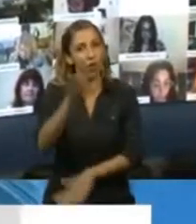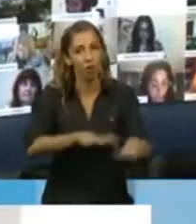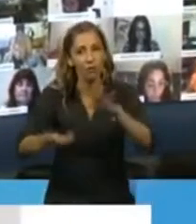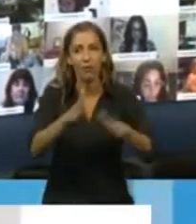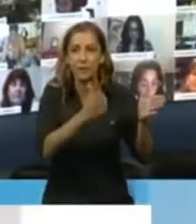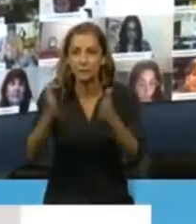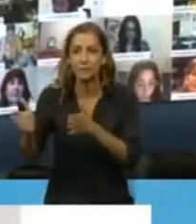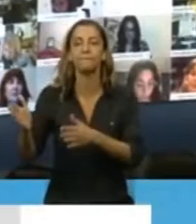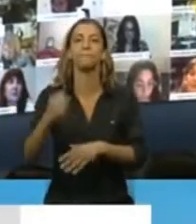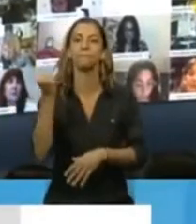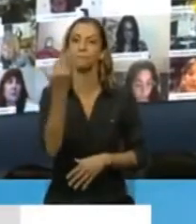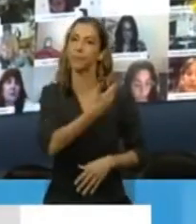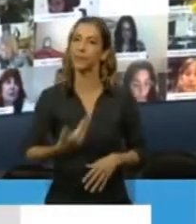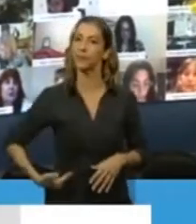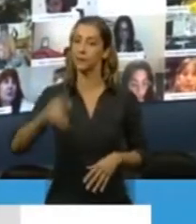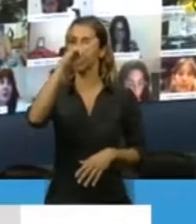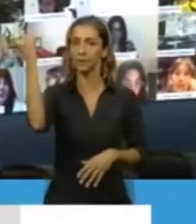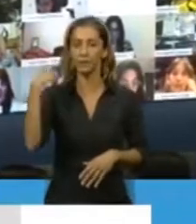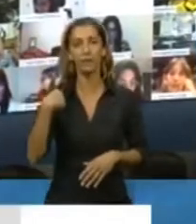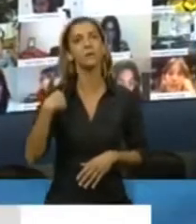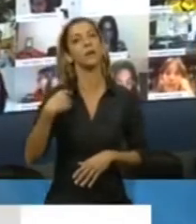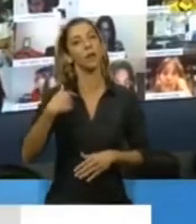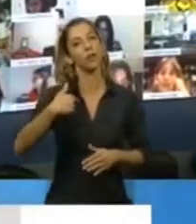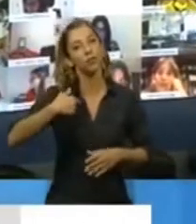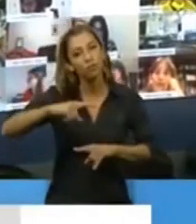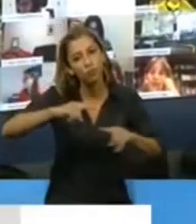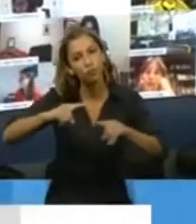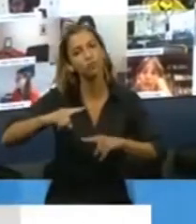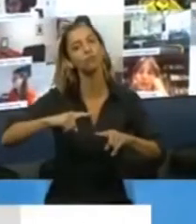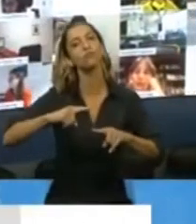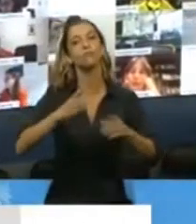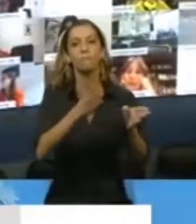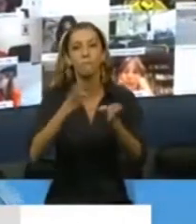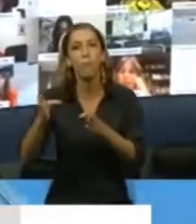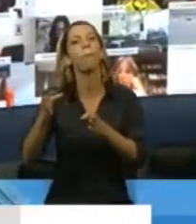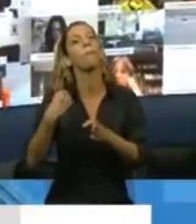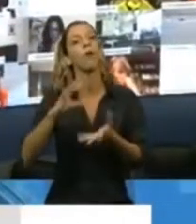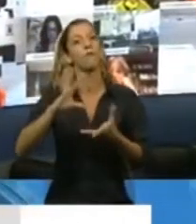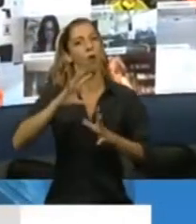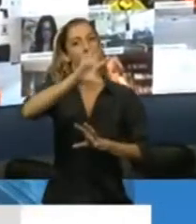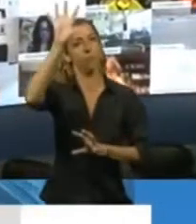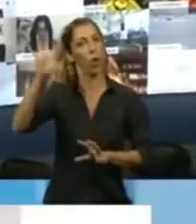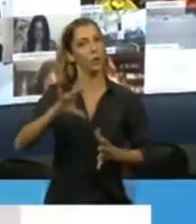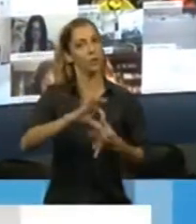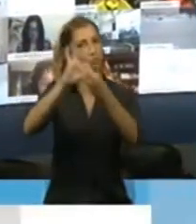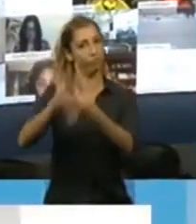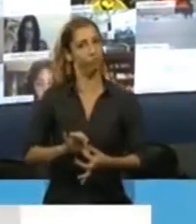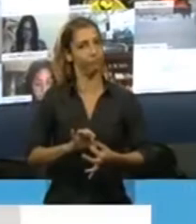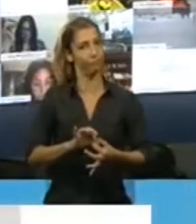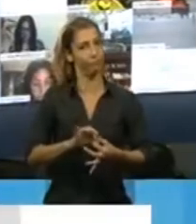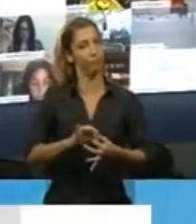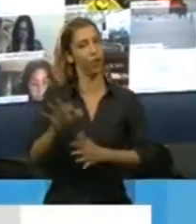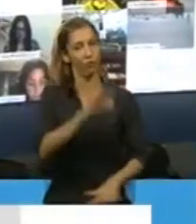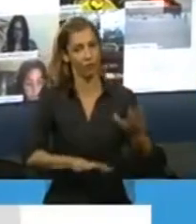Estado nacional rector que abarque y coordine a nuestro país federal. Pero no obstante la